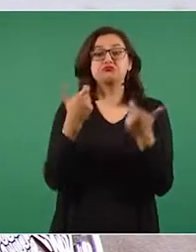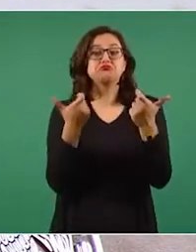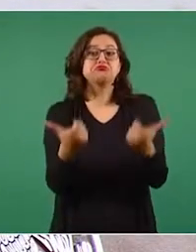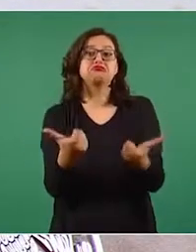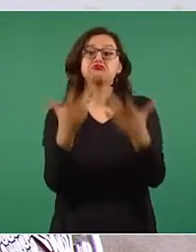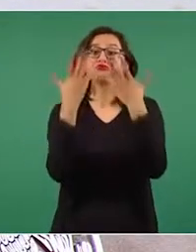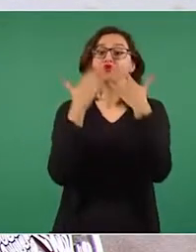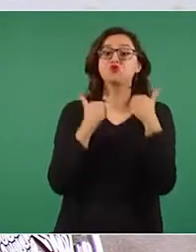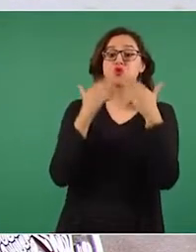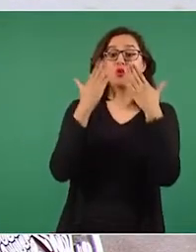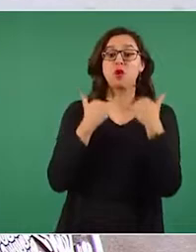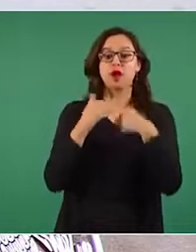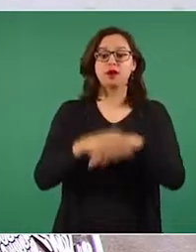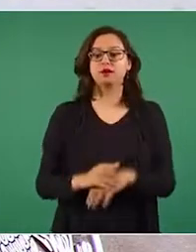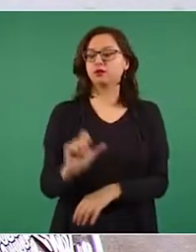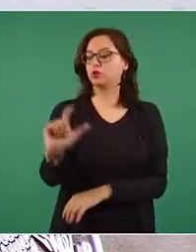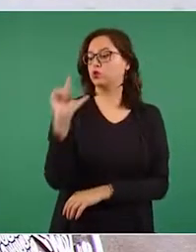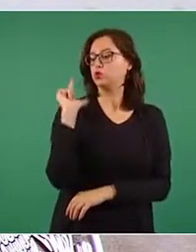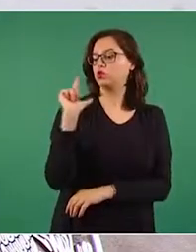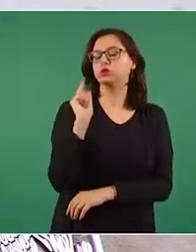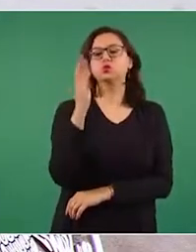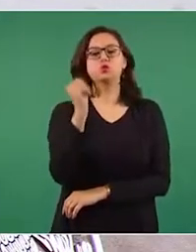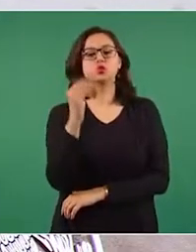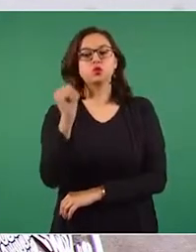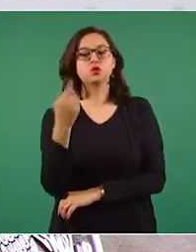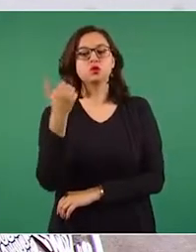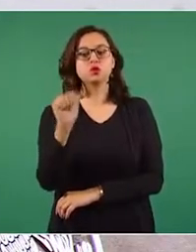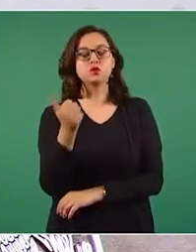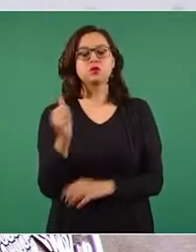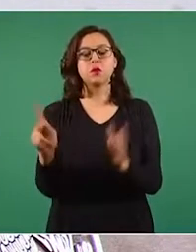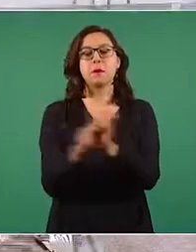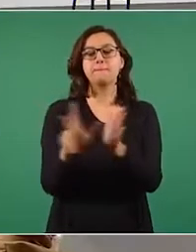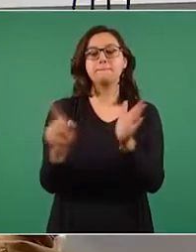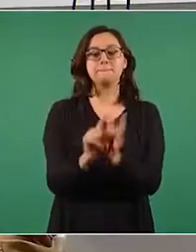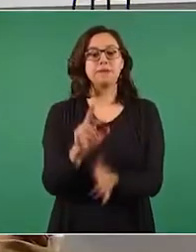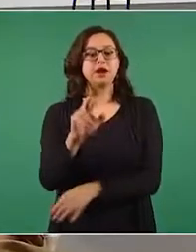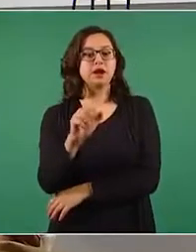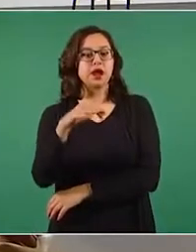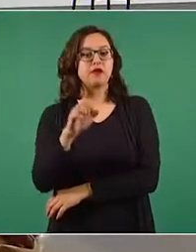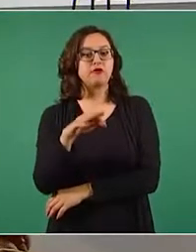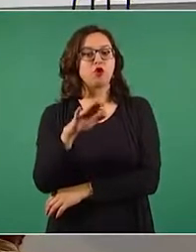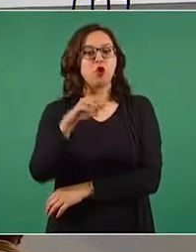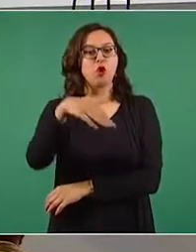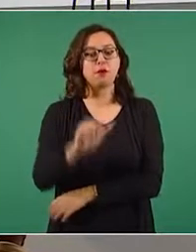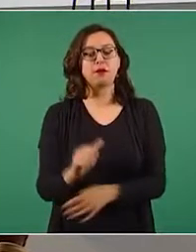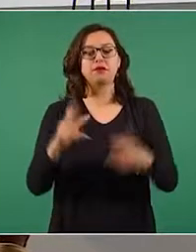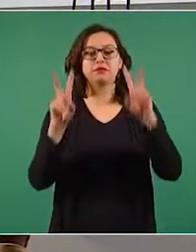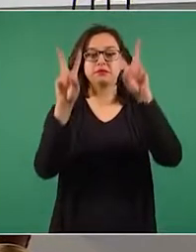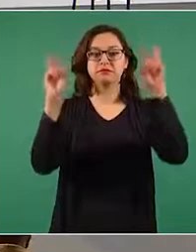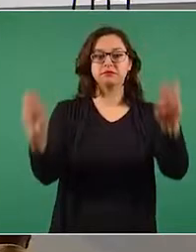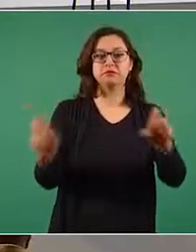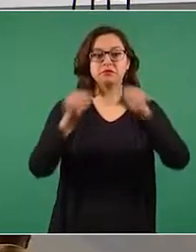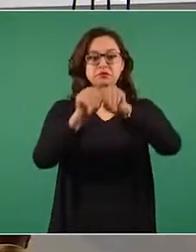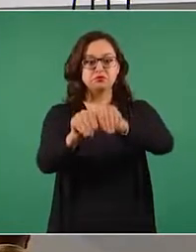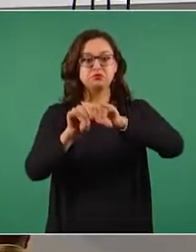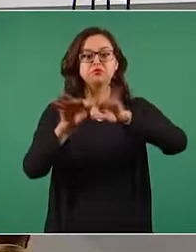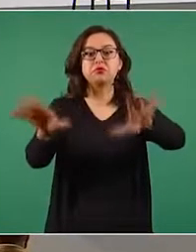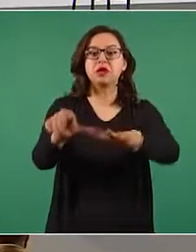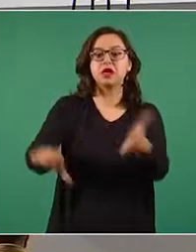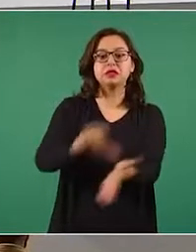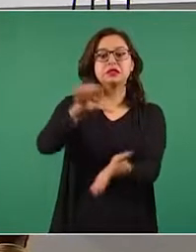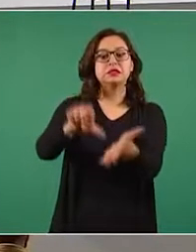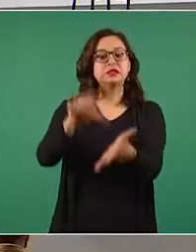Este lunes 9 de agosto, el periódico Reforma publicó en su portada la nota Dejan sin recursos a centros